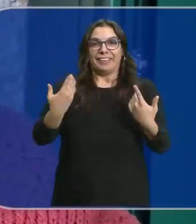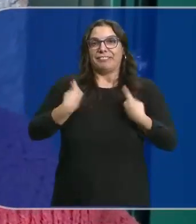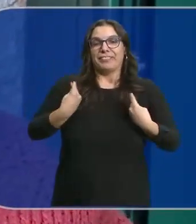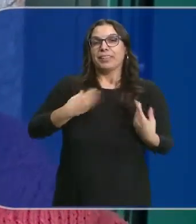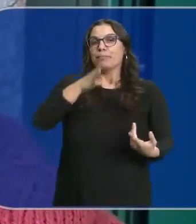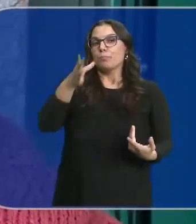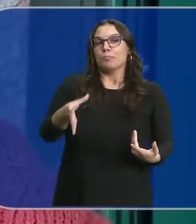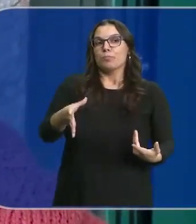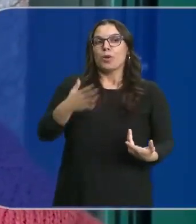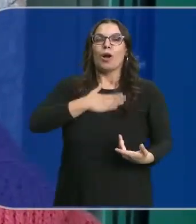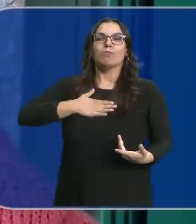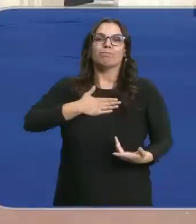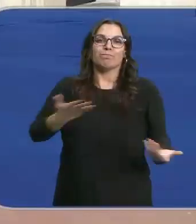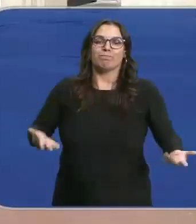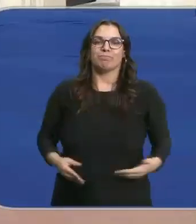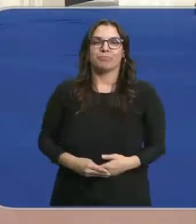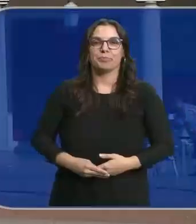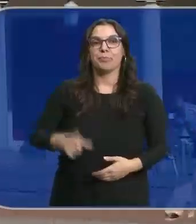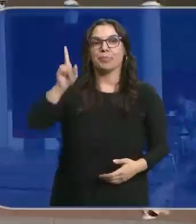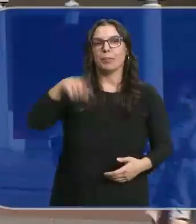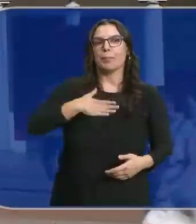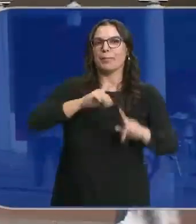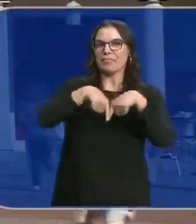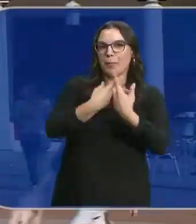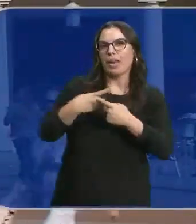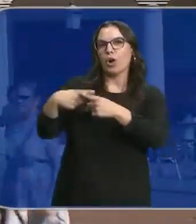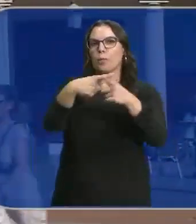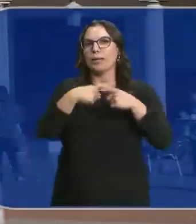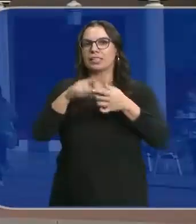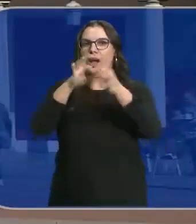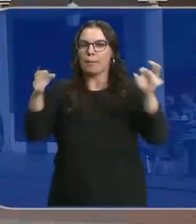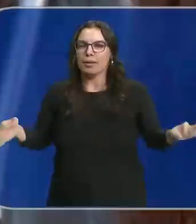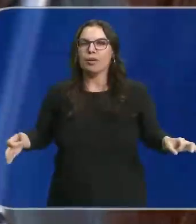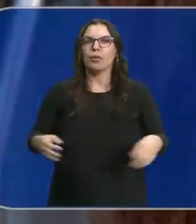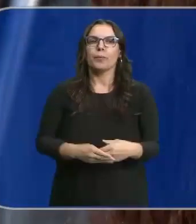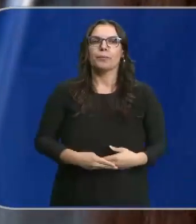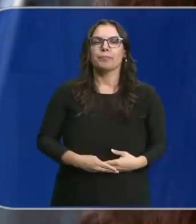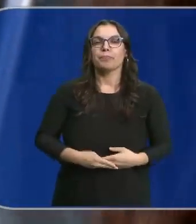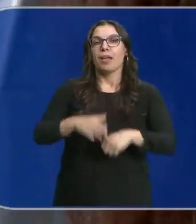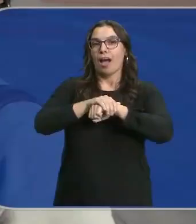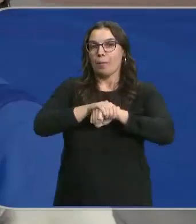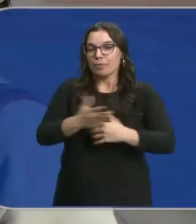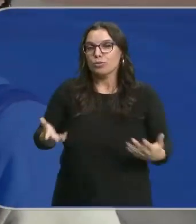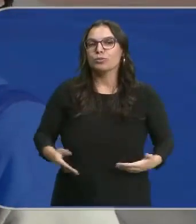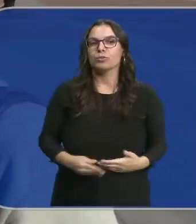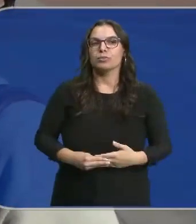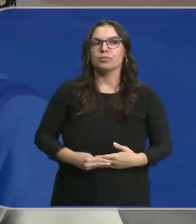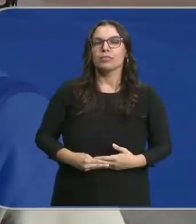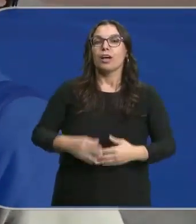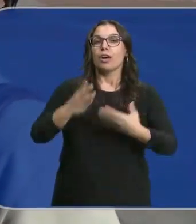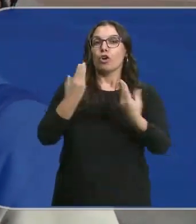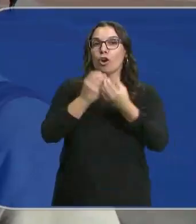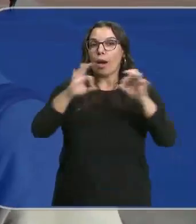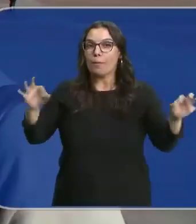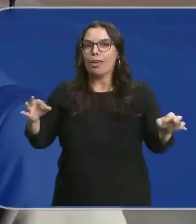es muy agradecidos. También mi familia, compartir momentos con los amigos. Quiero las amistades. Tener un buen rato con